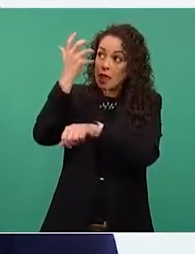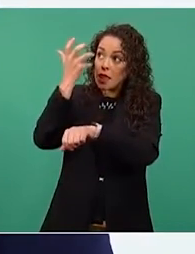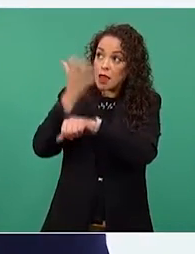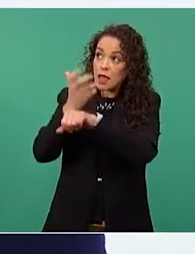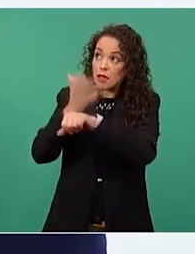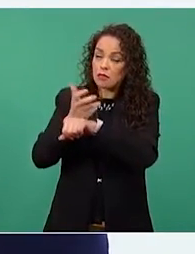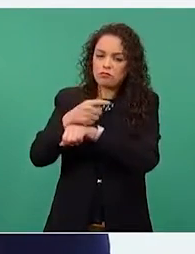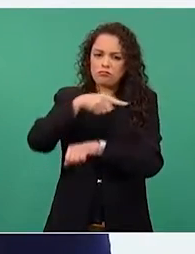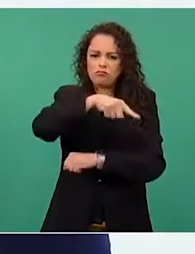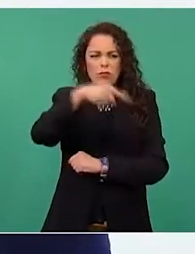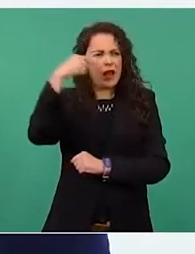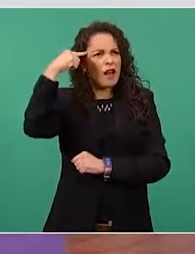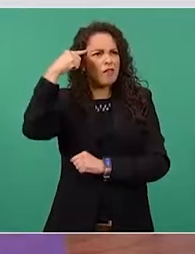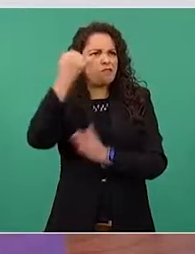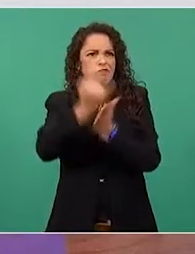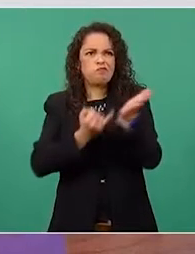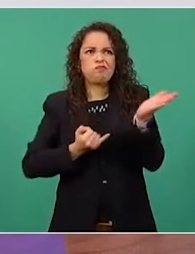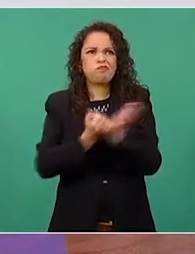aquí.